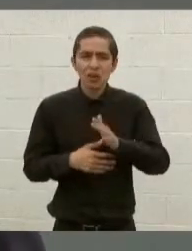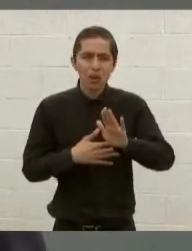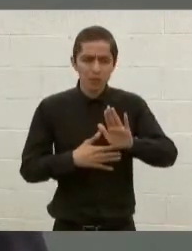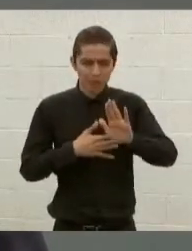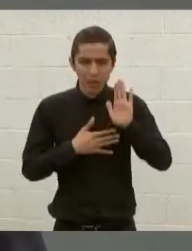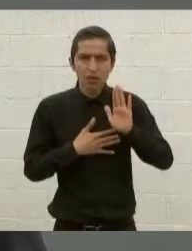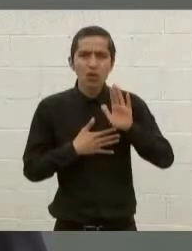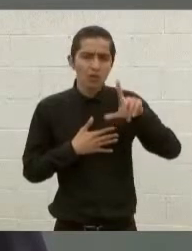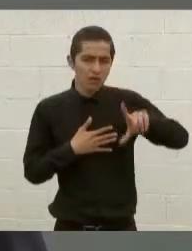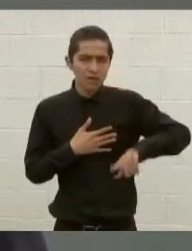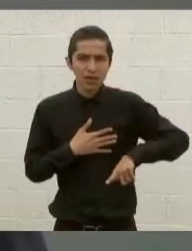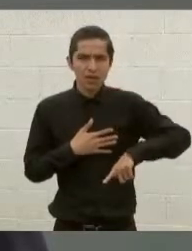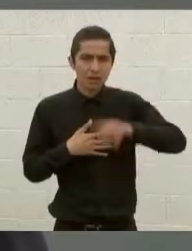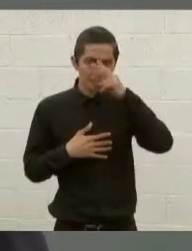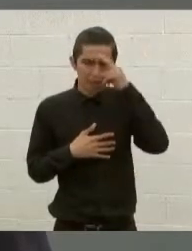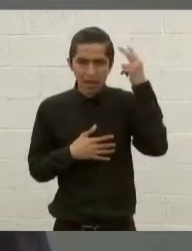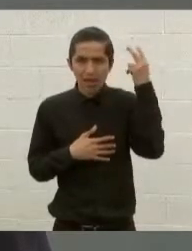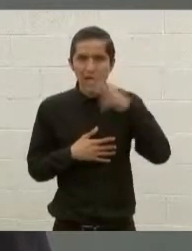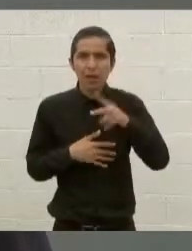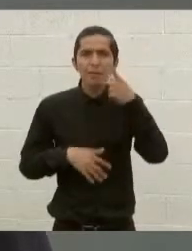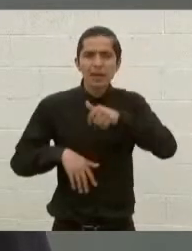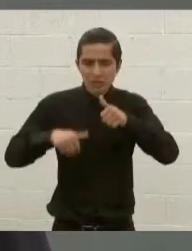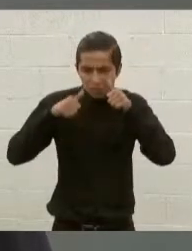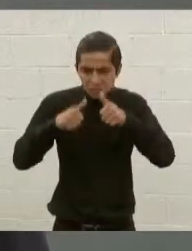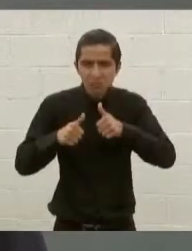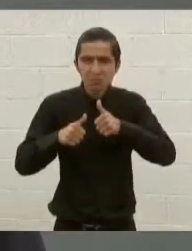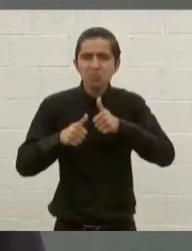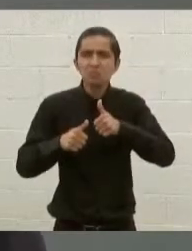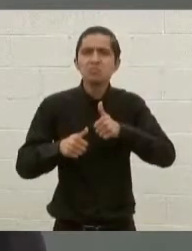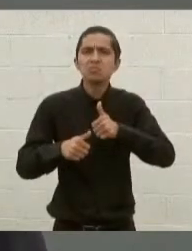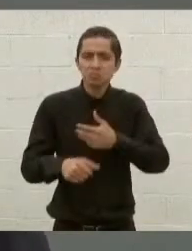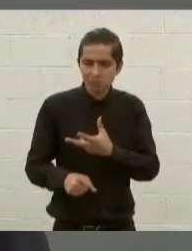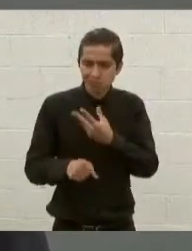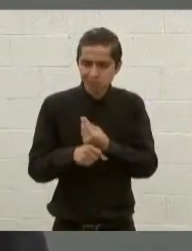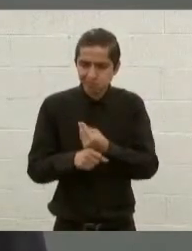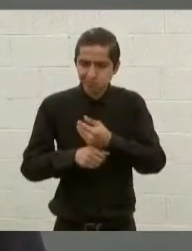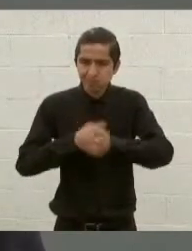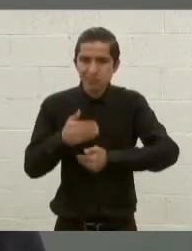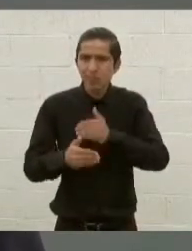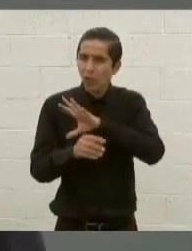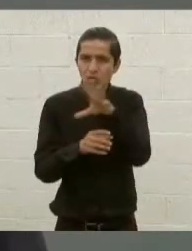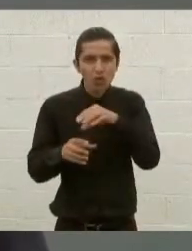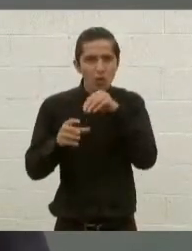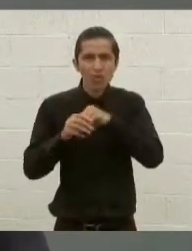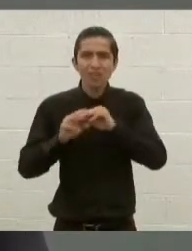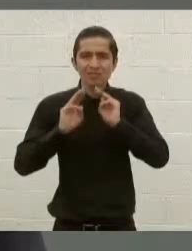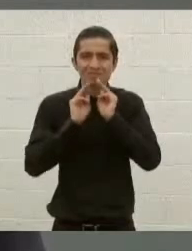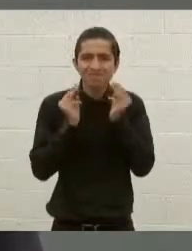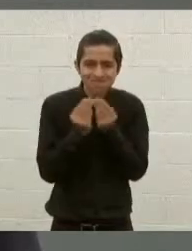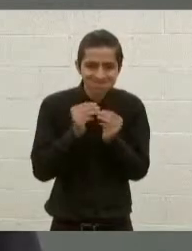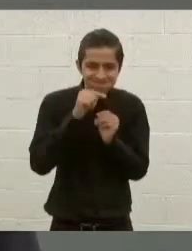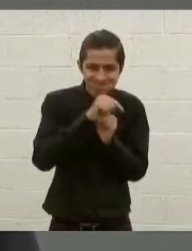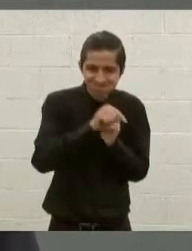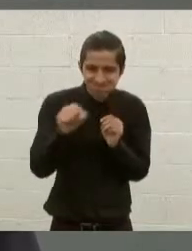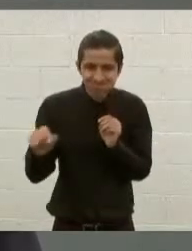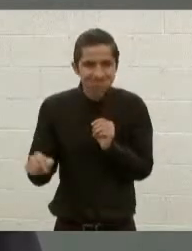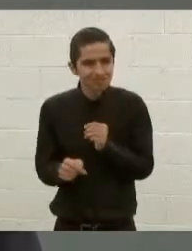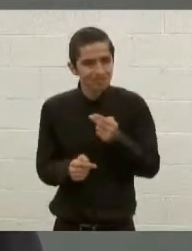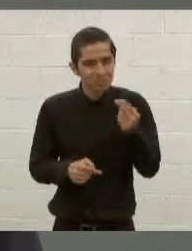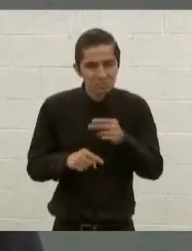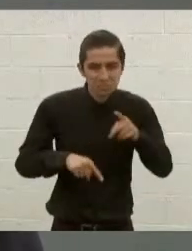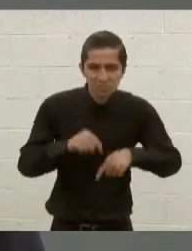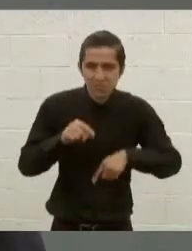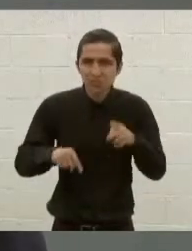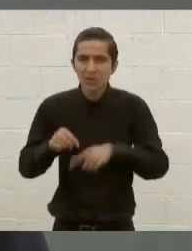del gobierno mexicano de combatir a todas las organizaciones criminales por